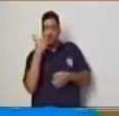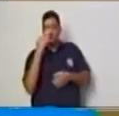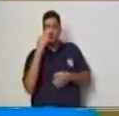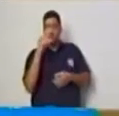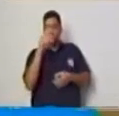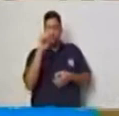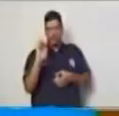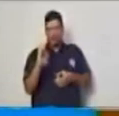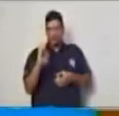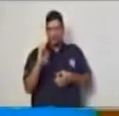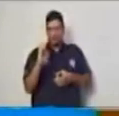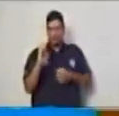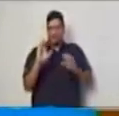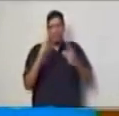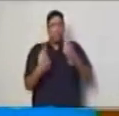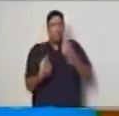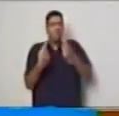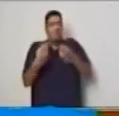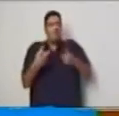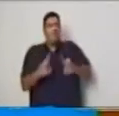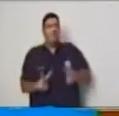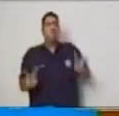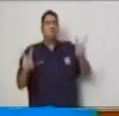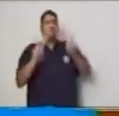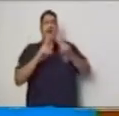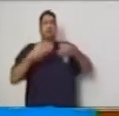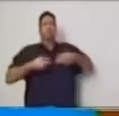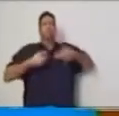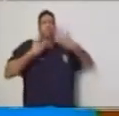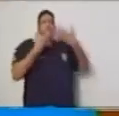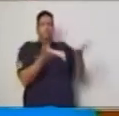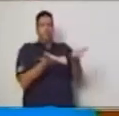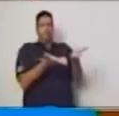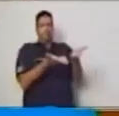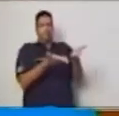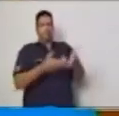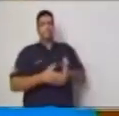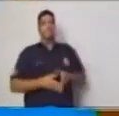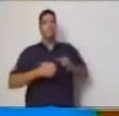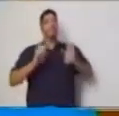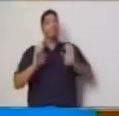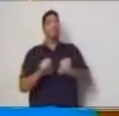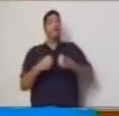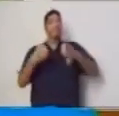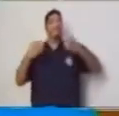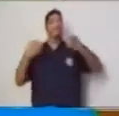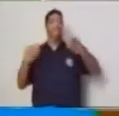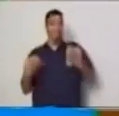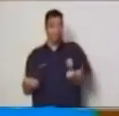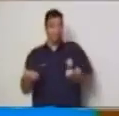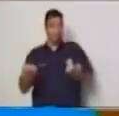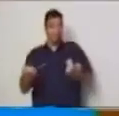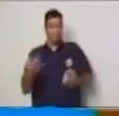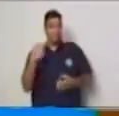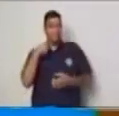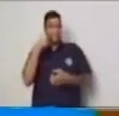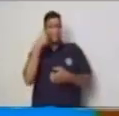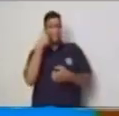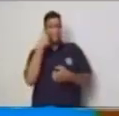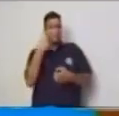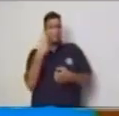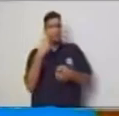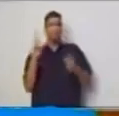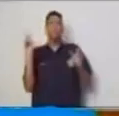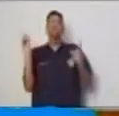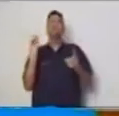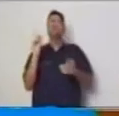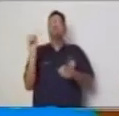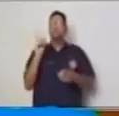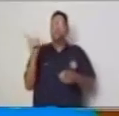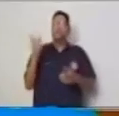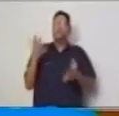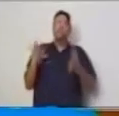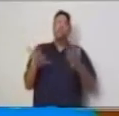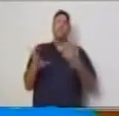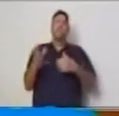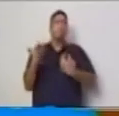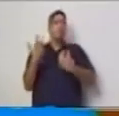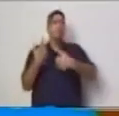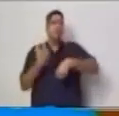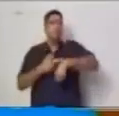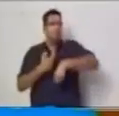qué valor se le asigna, aplicaremos entonces dónde éstas tienen su función.